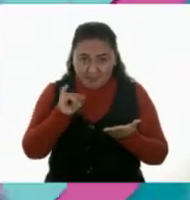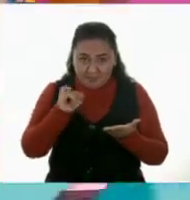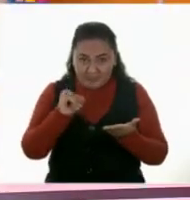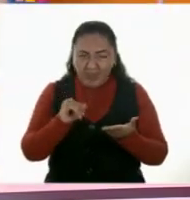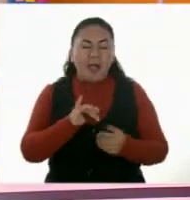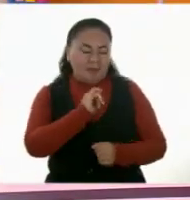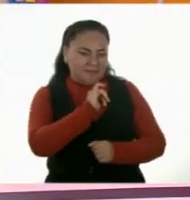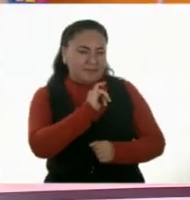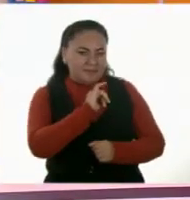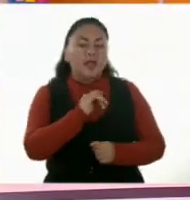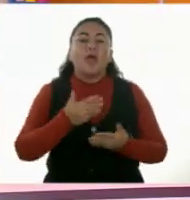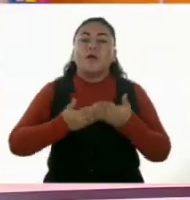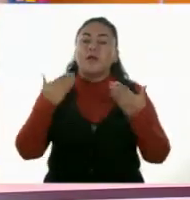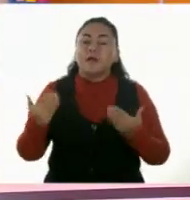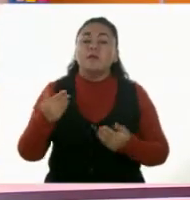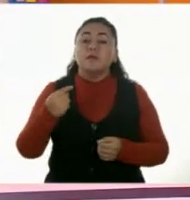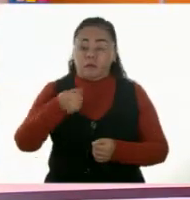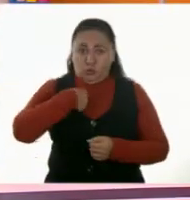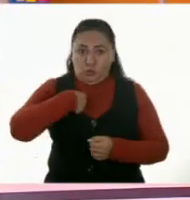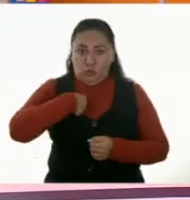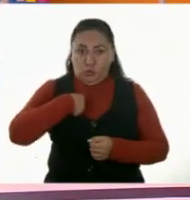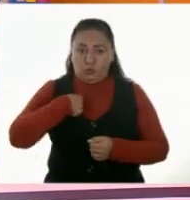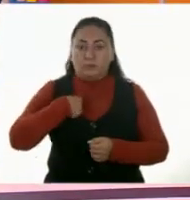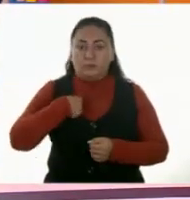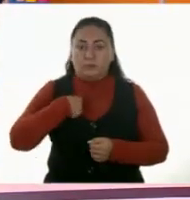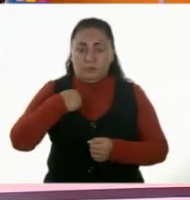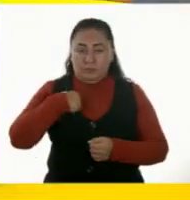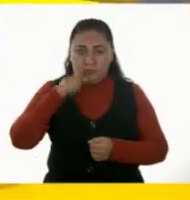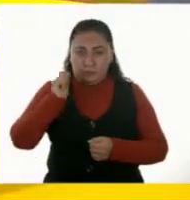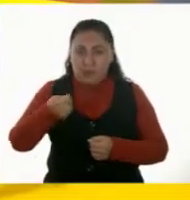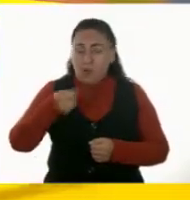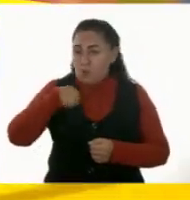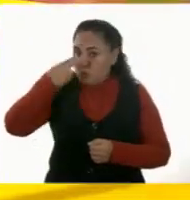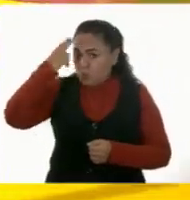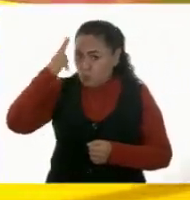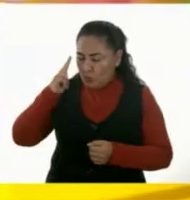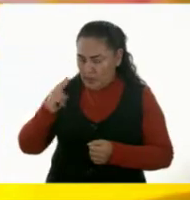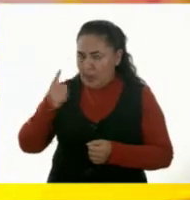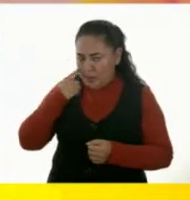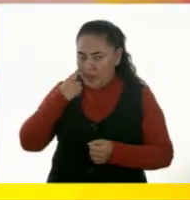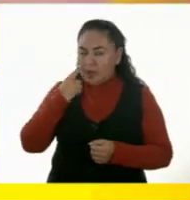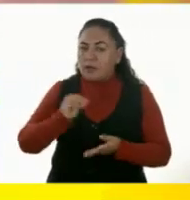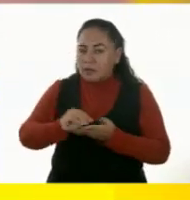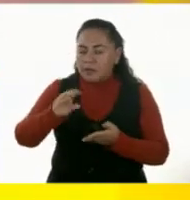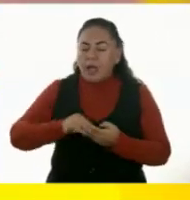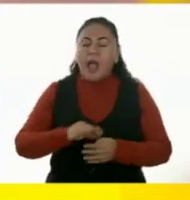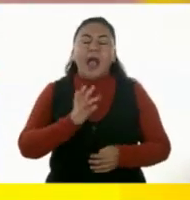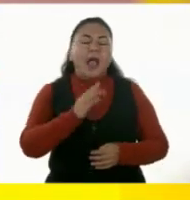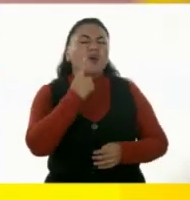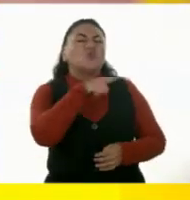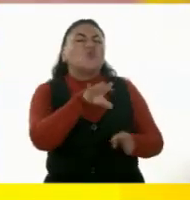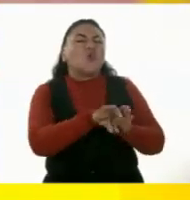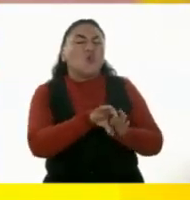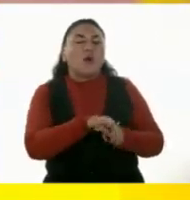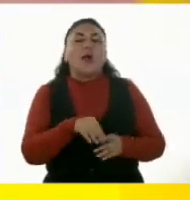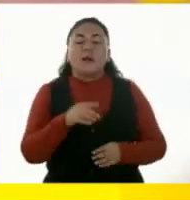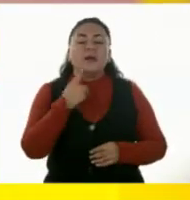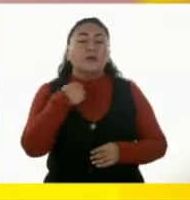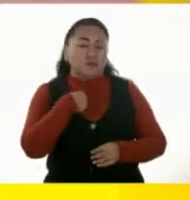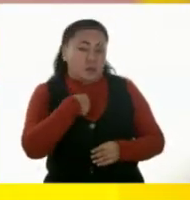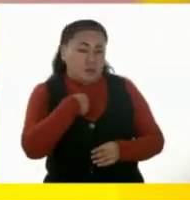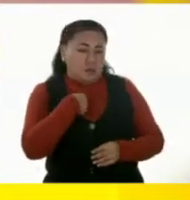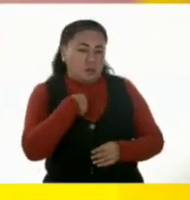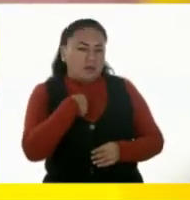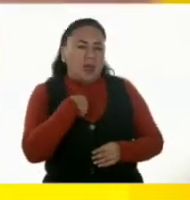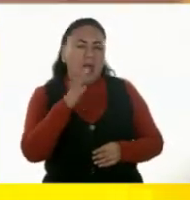Tú repartes a Norma. Yo reparto a Norma. Tú repartes a Norma. Vamos a ver cómo lo harías tú. A ver, voy a hacer un cálculo. Voy a tomar